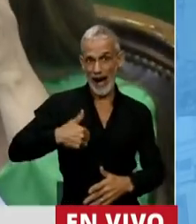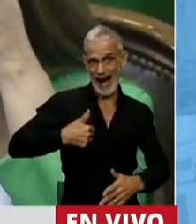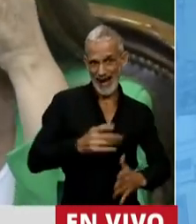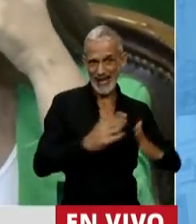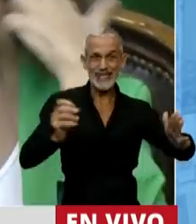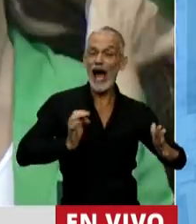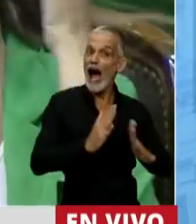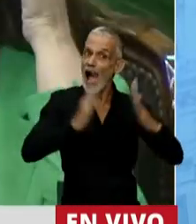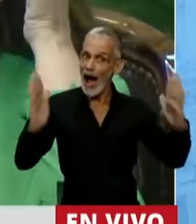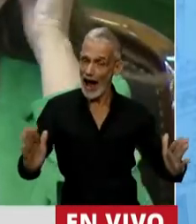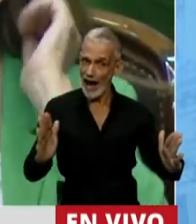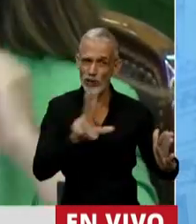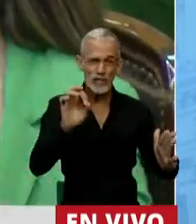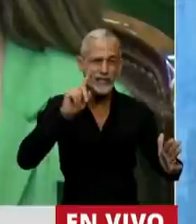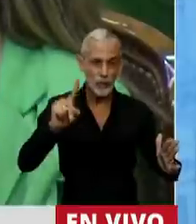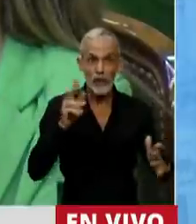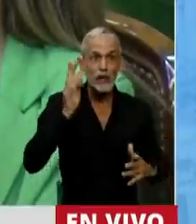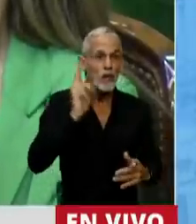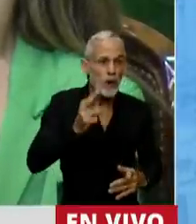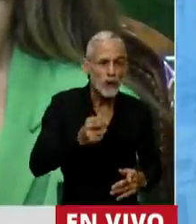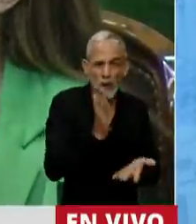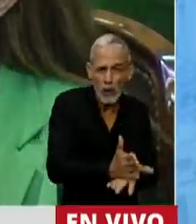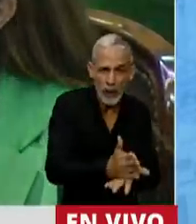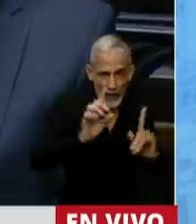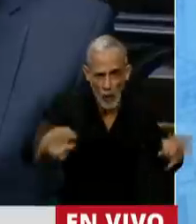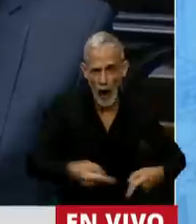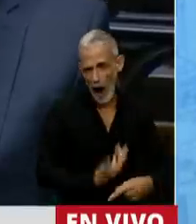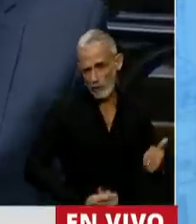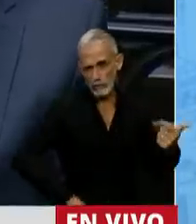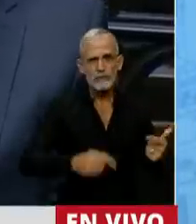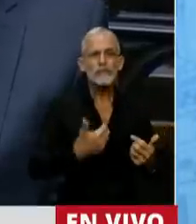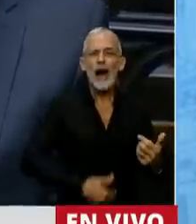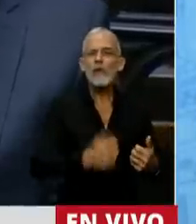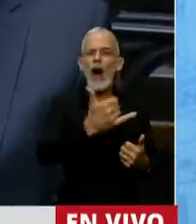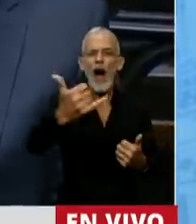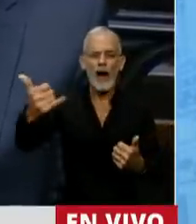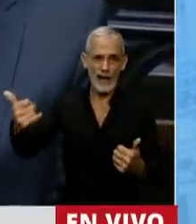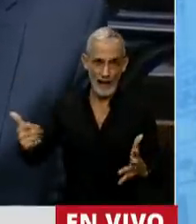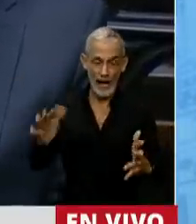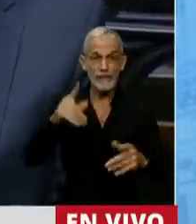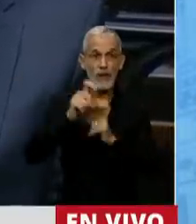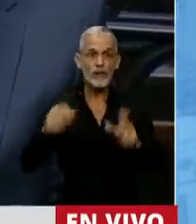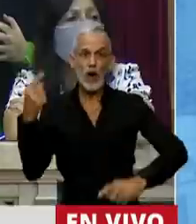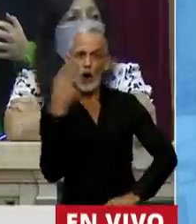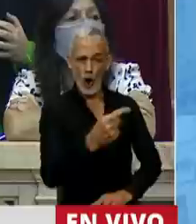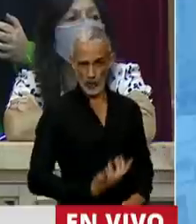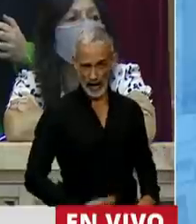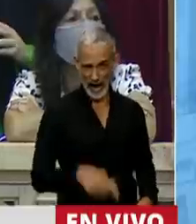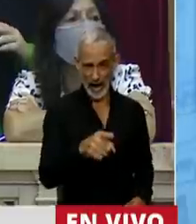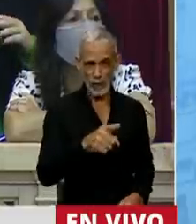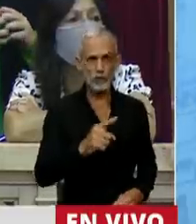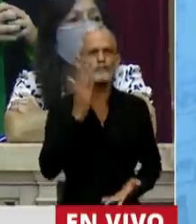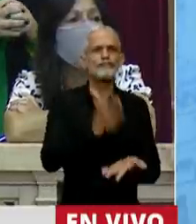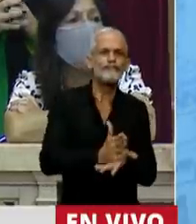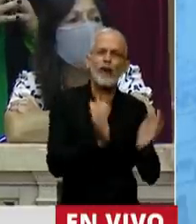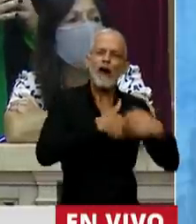Argentina cada año, aunque lo prohíba el Código Penal. El aborto existe. Los que se oponen a la legalización condenan